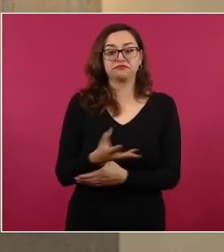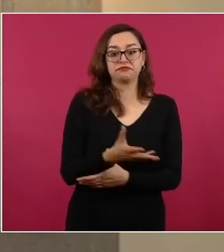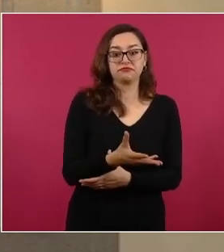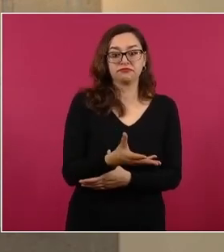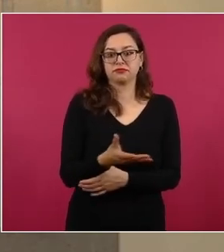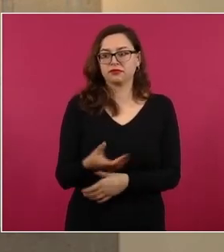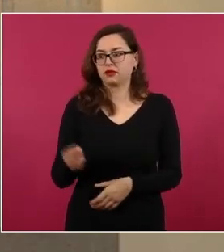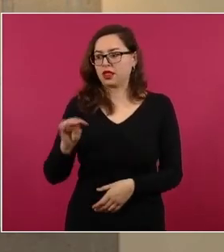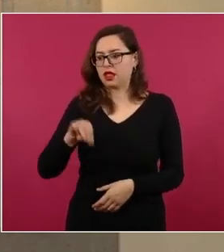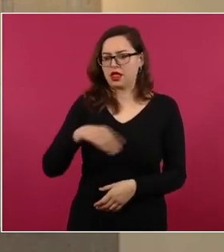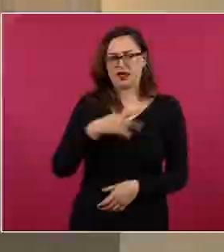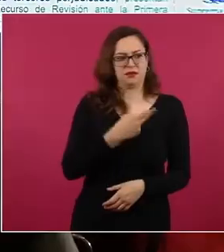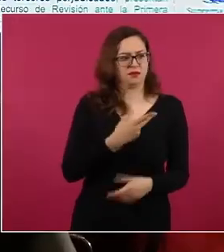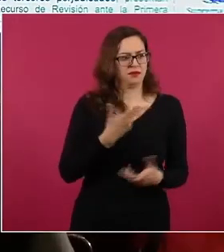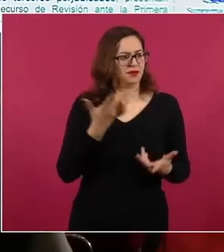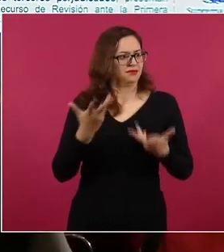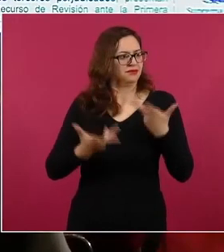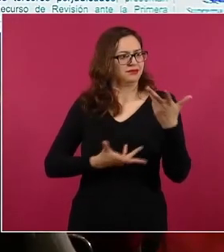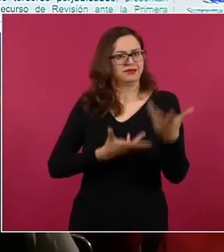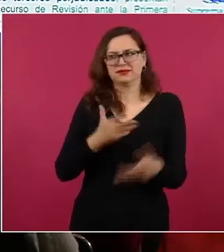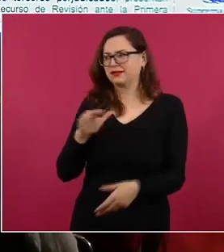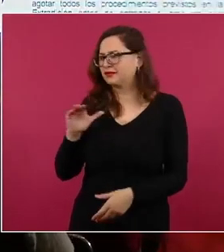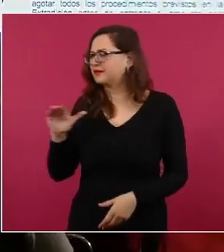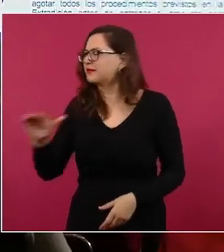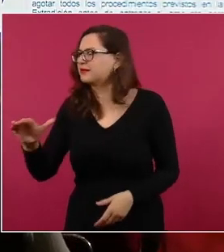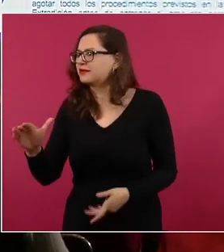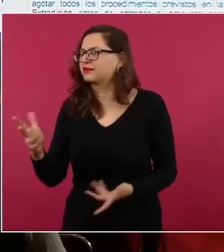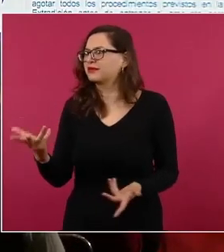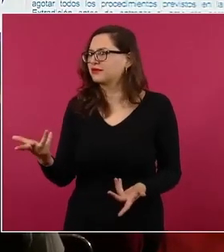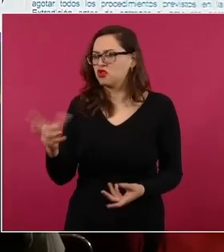Público mediante un recurso de resumisión. Siguiente.